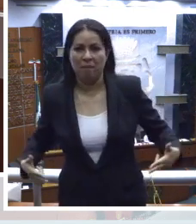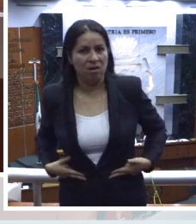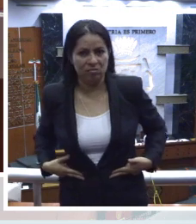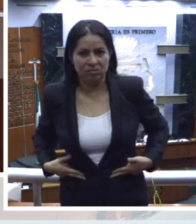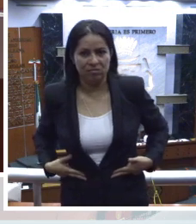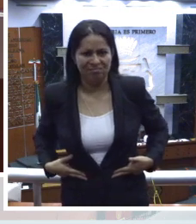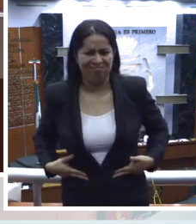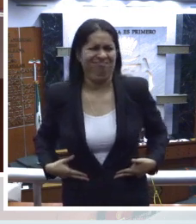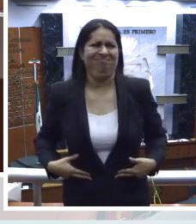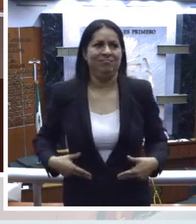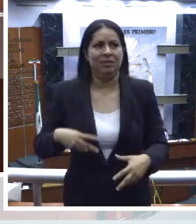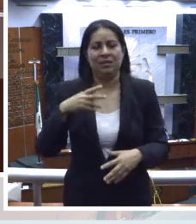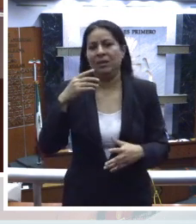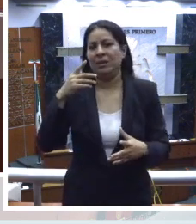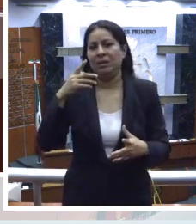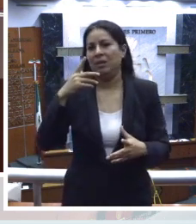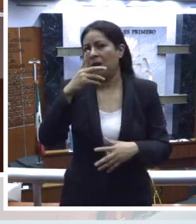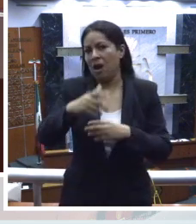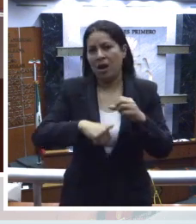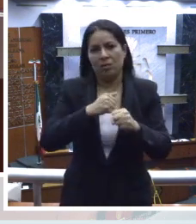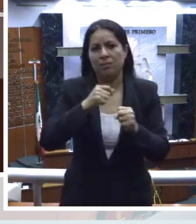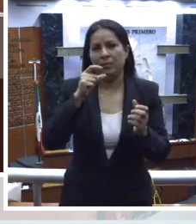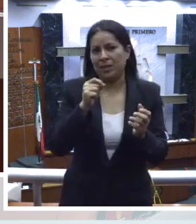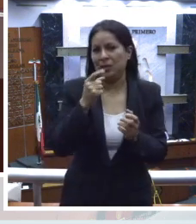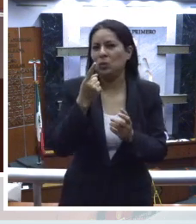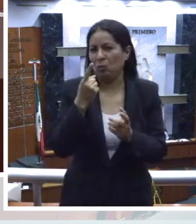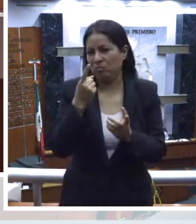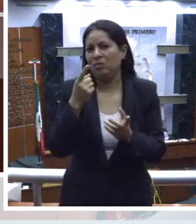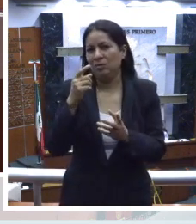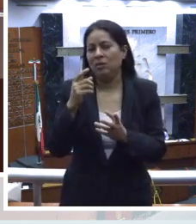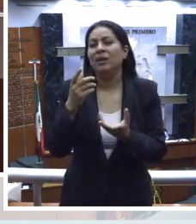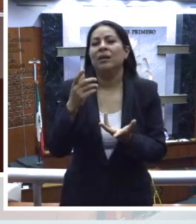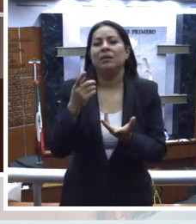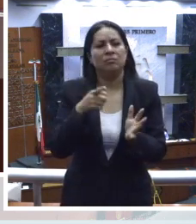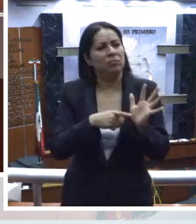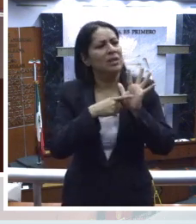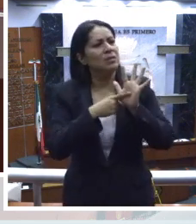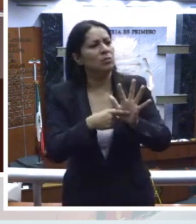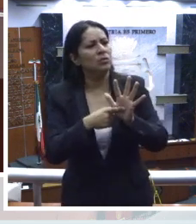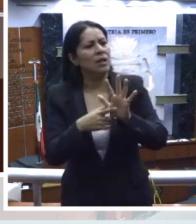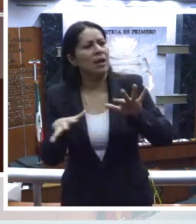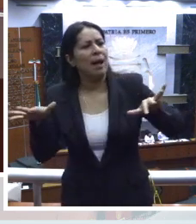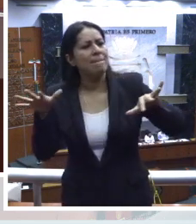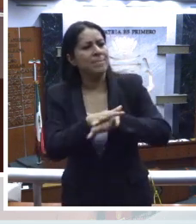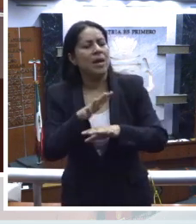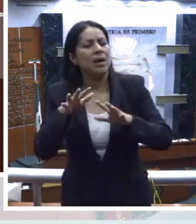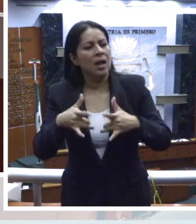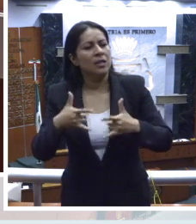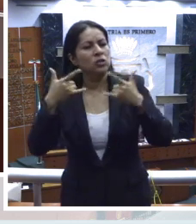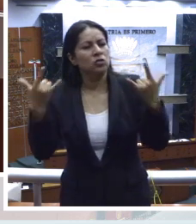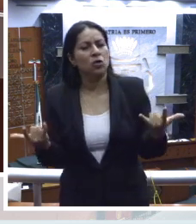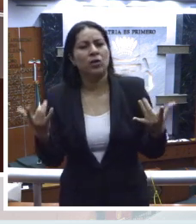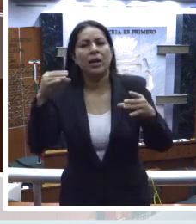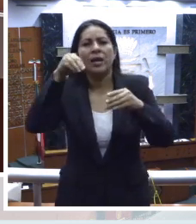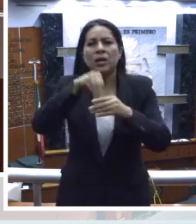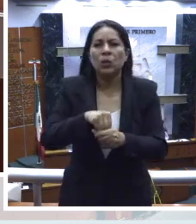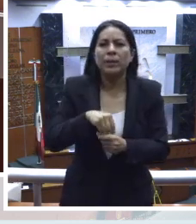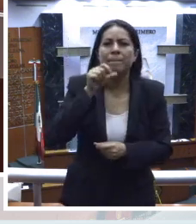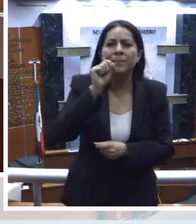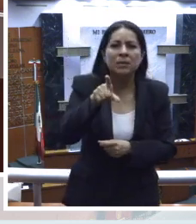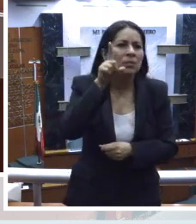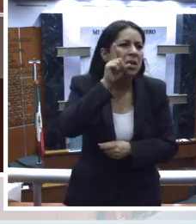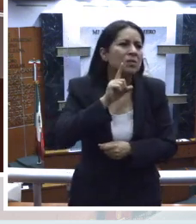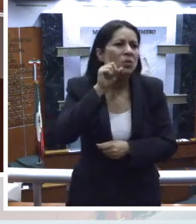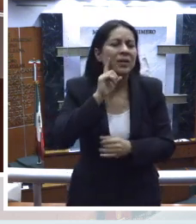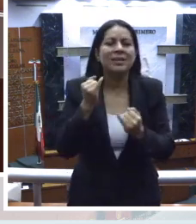En este siglo XXI hemos revertido esa manera de mostrar la historia al incluir tanto a las mujeres